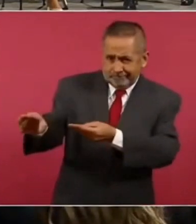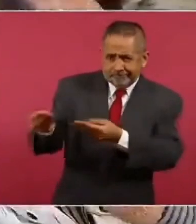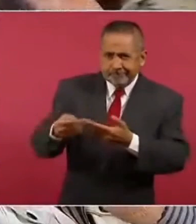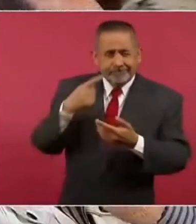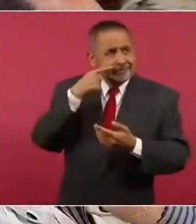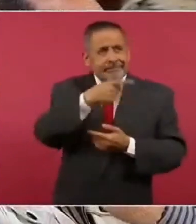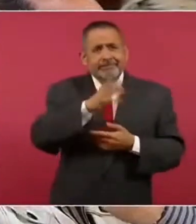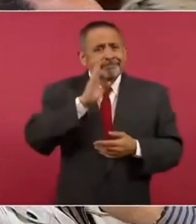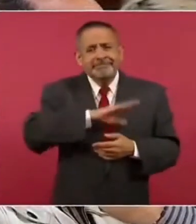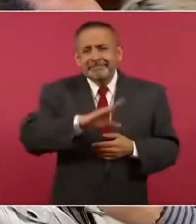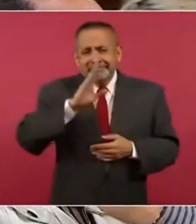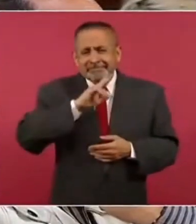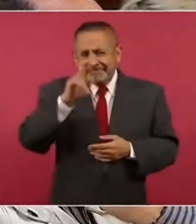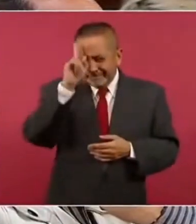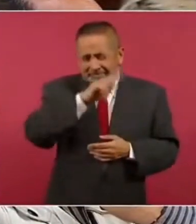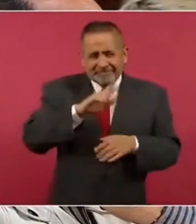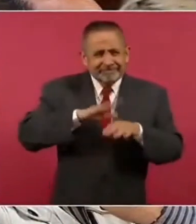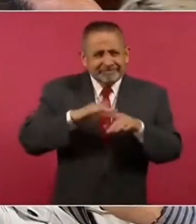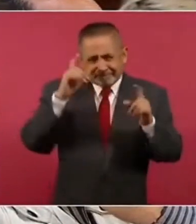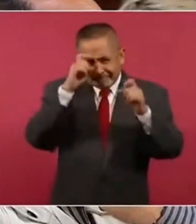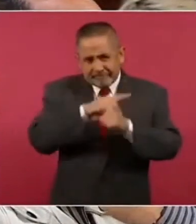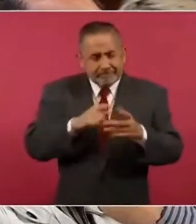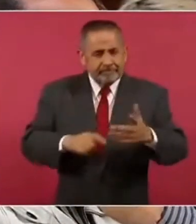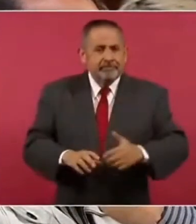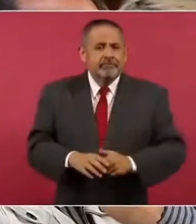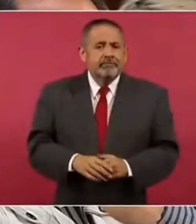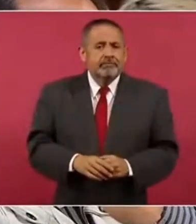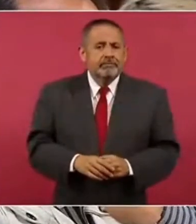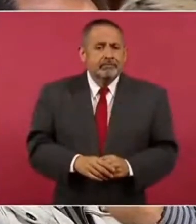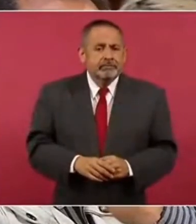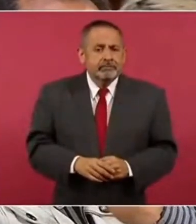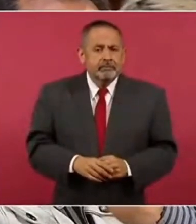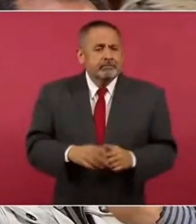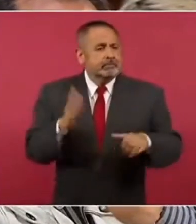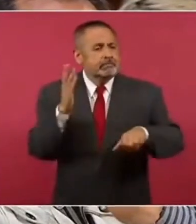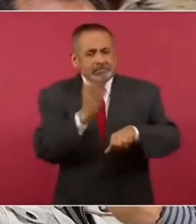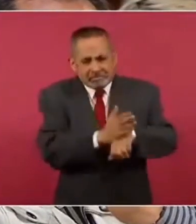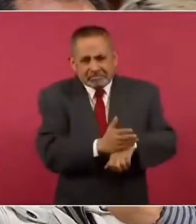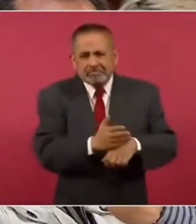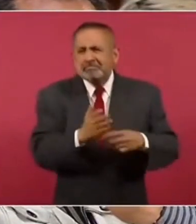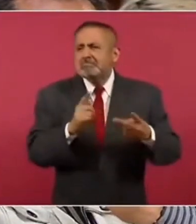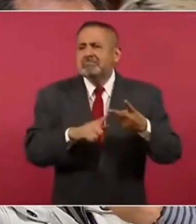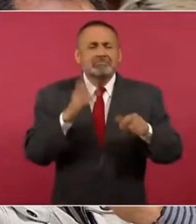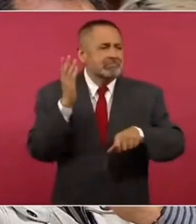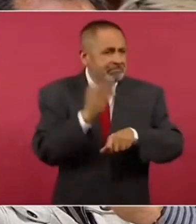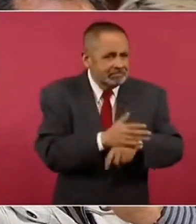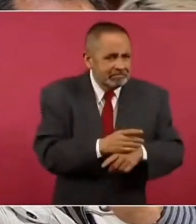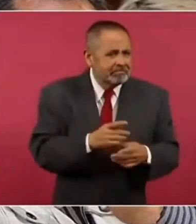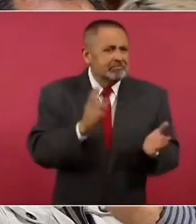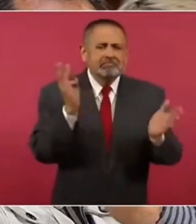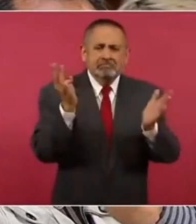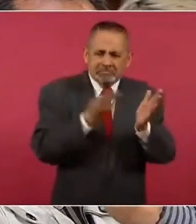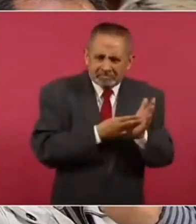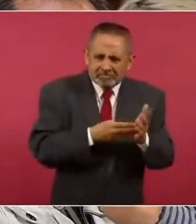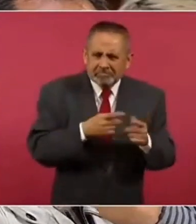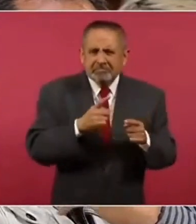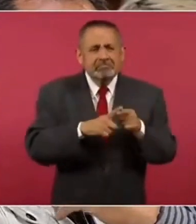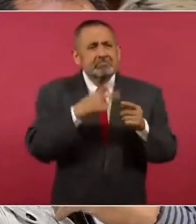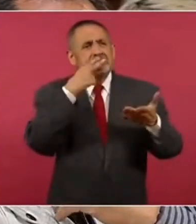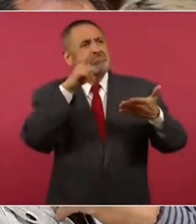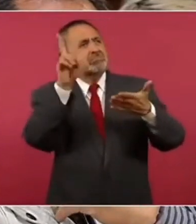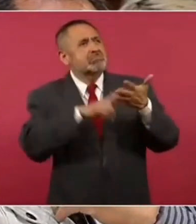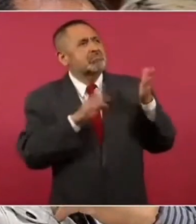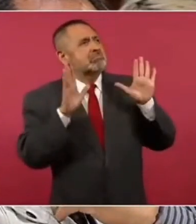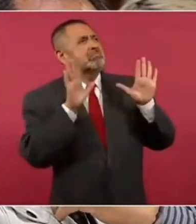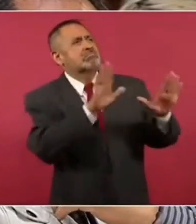situación es cada vez más difícil. Aunque los sancionan, aunque les dicen y les ponen los sellos,